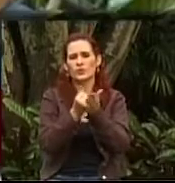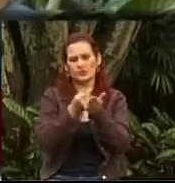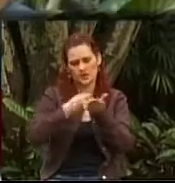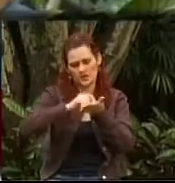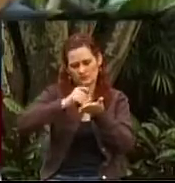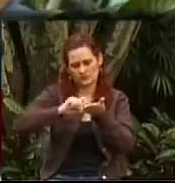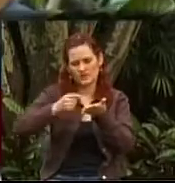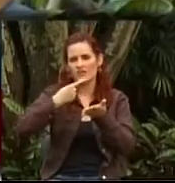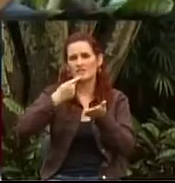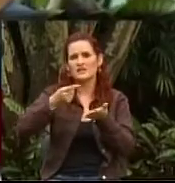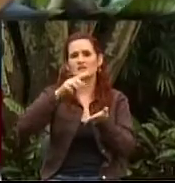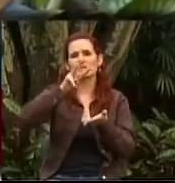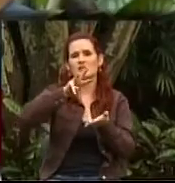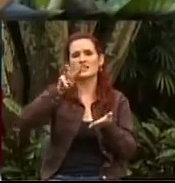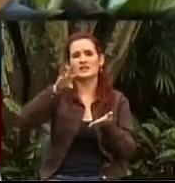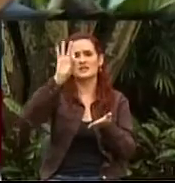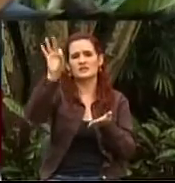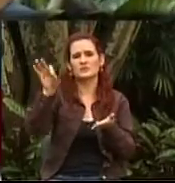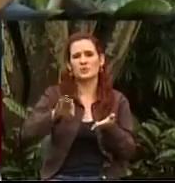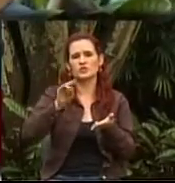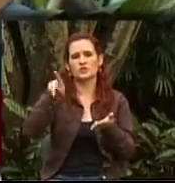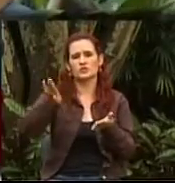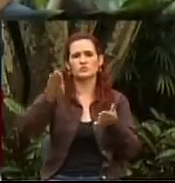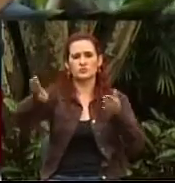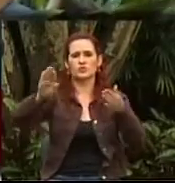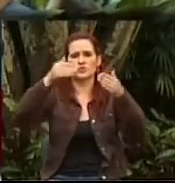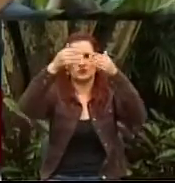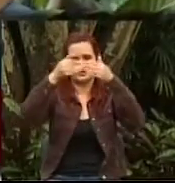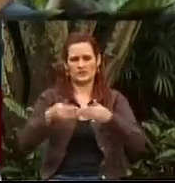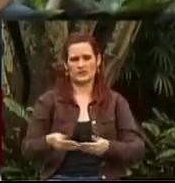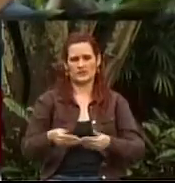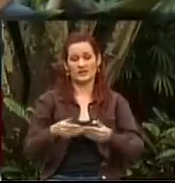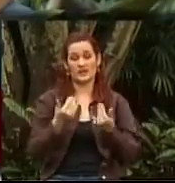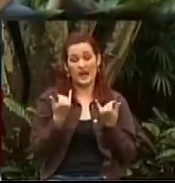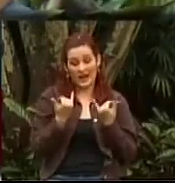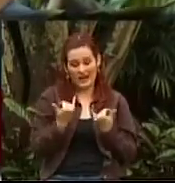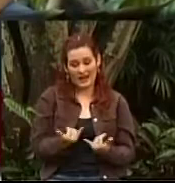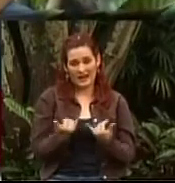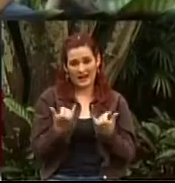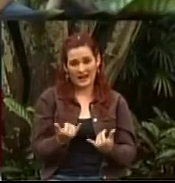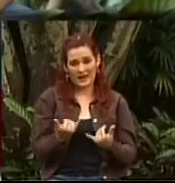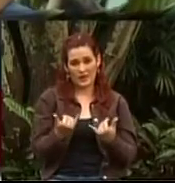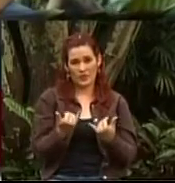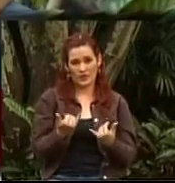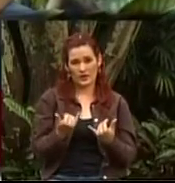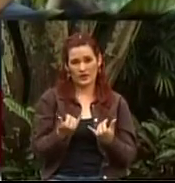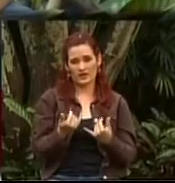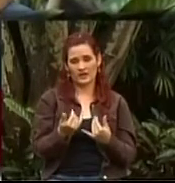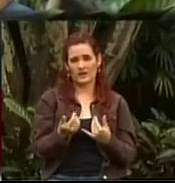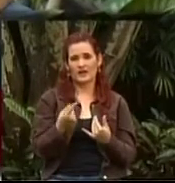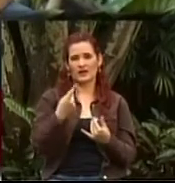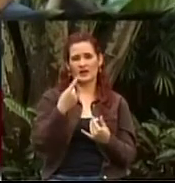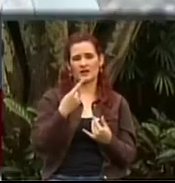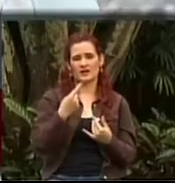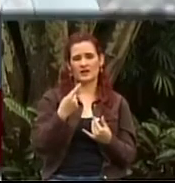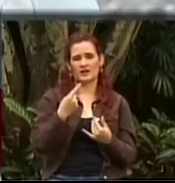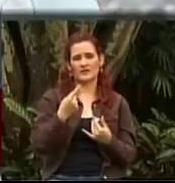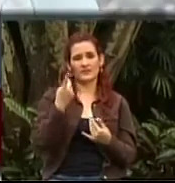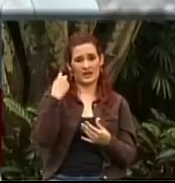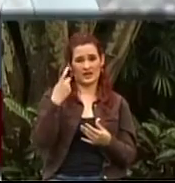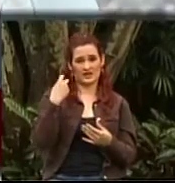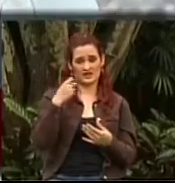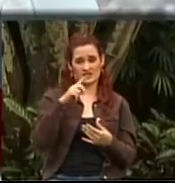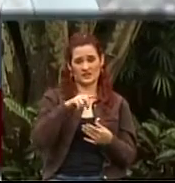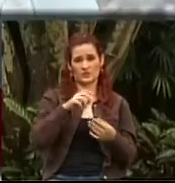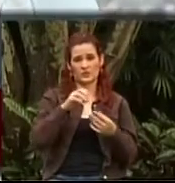calificación del 33%. Ya en este momento, inclusive ayer, el gerente